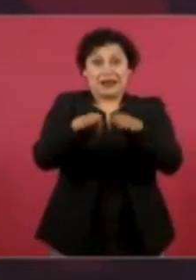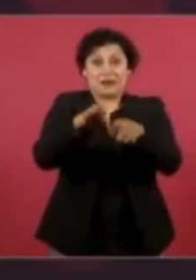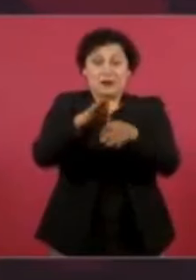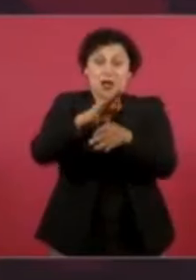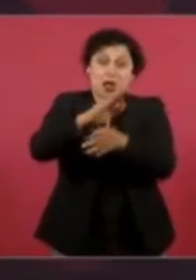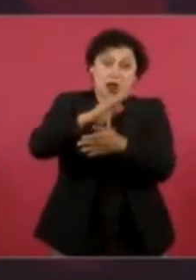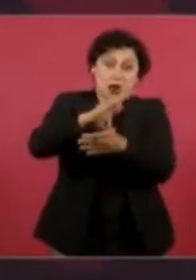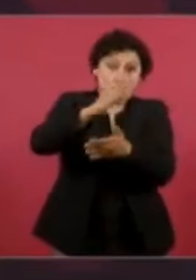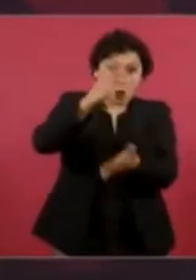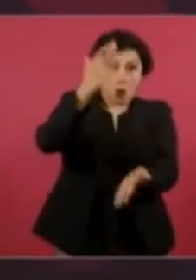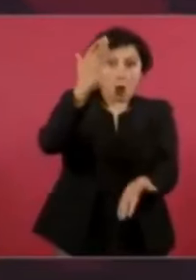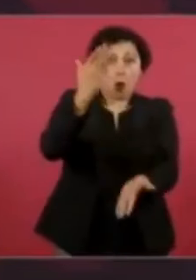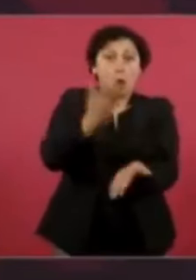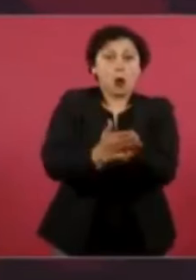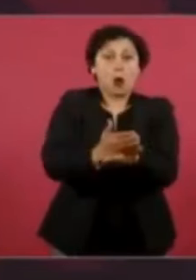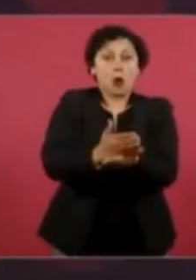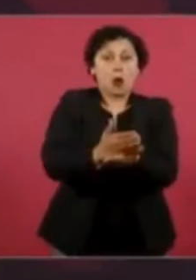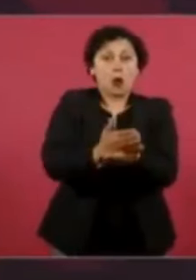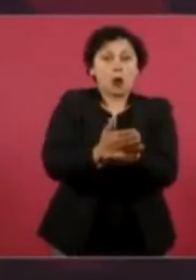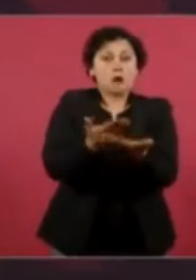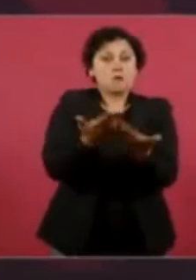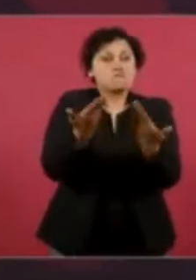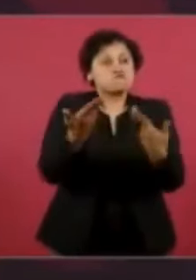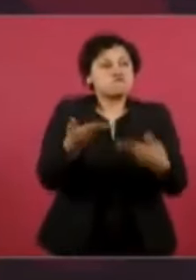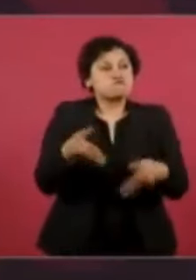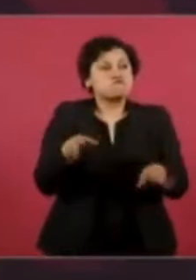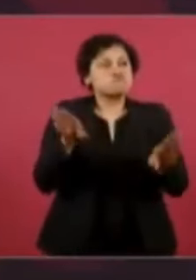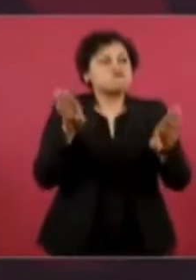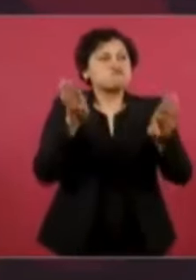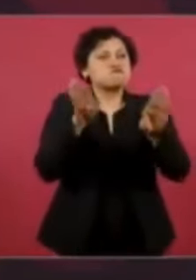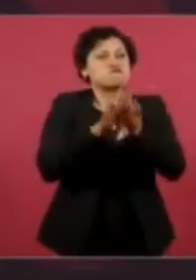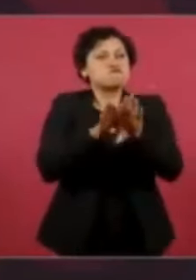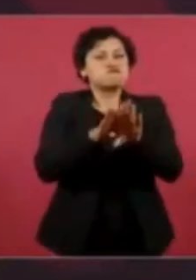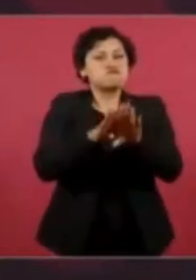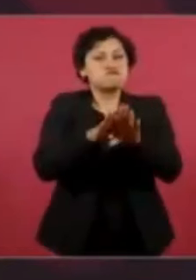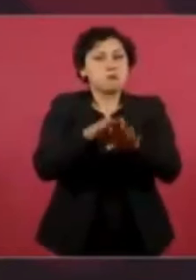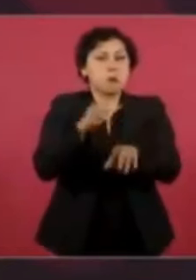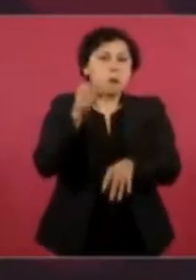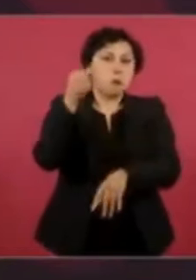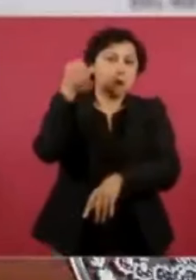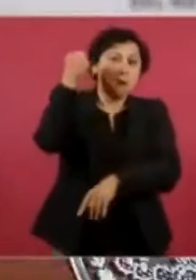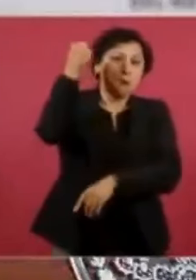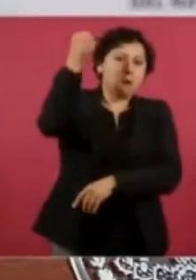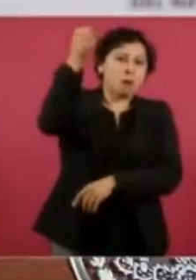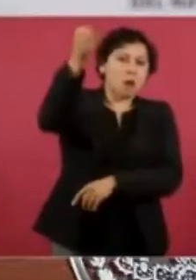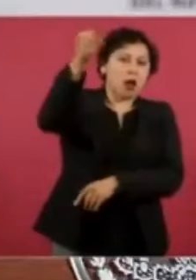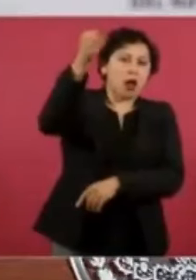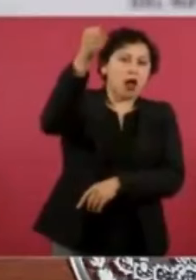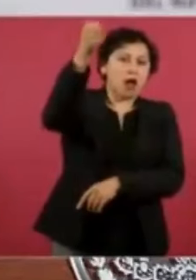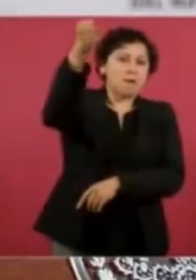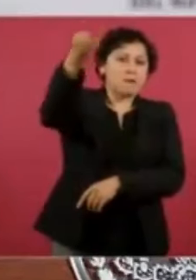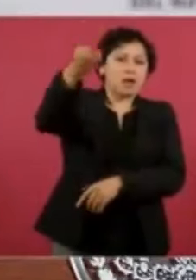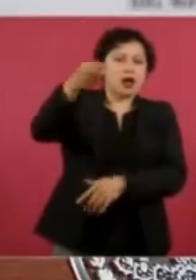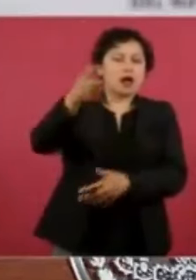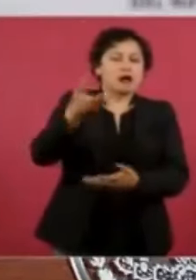se lleguen a acuerdos y resulta que el gobierno utiliza las mismas argucias